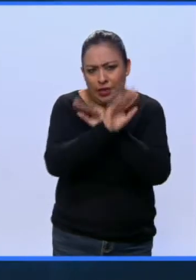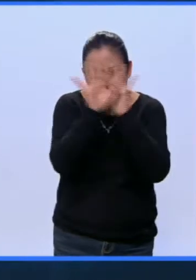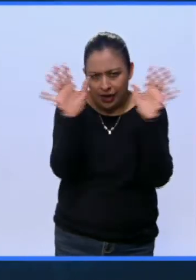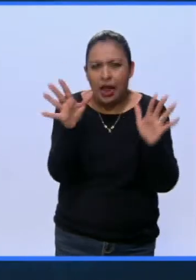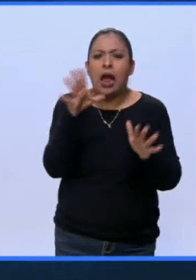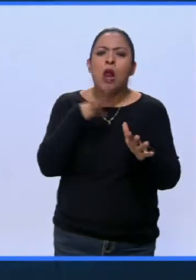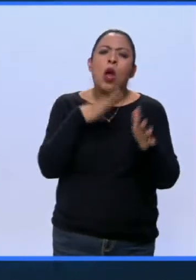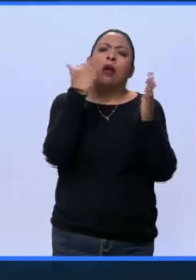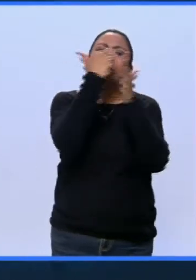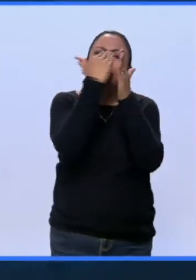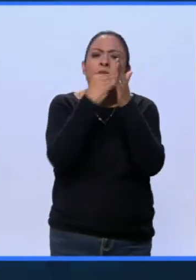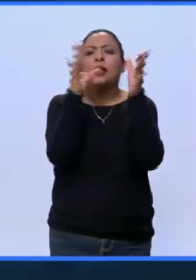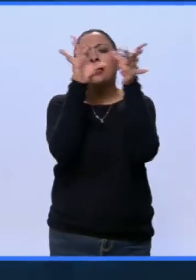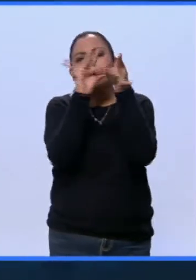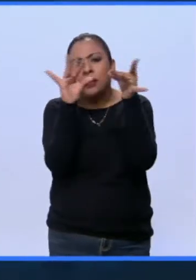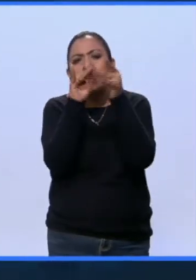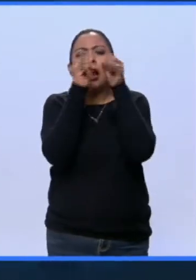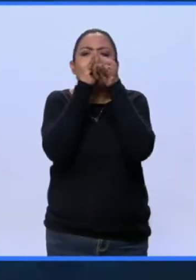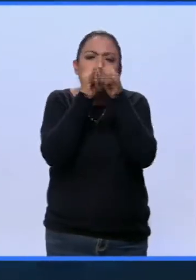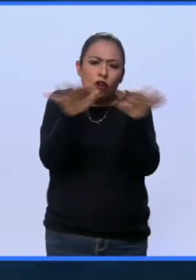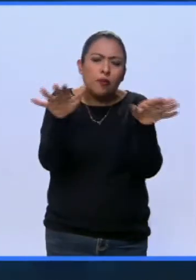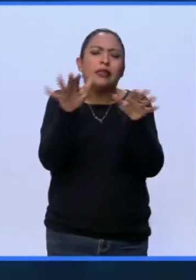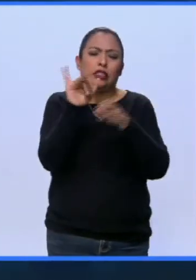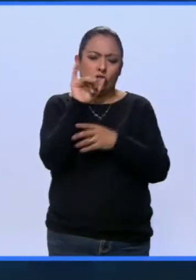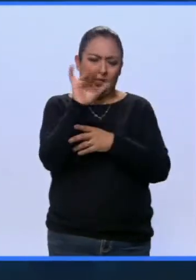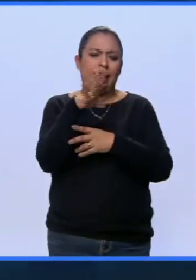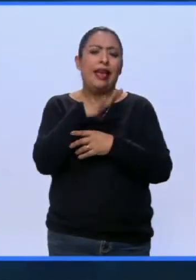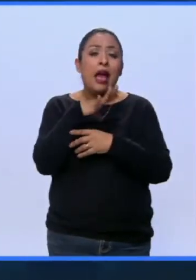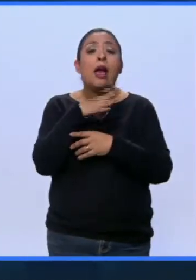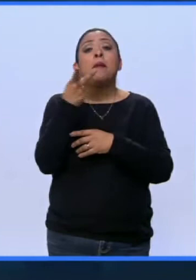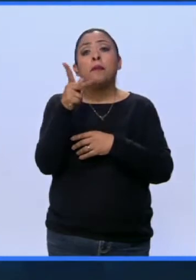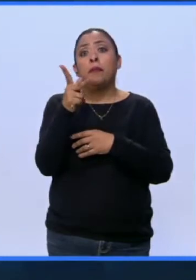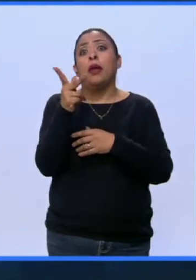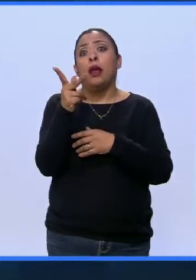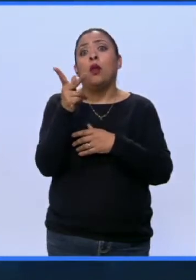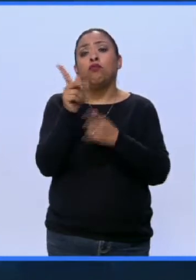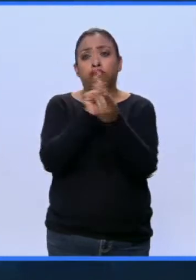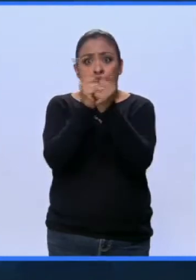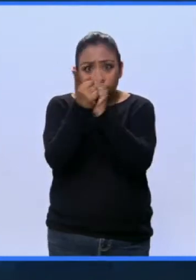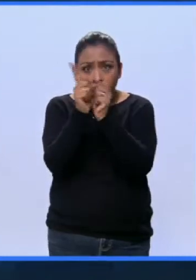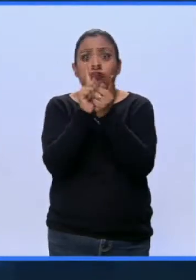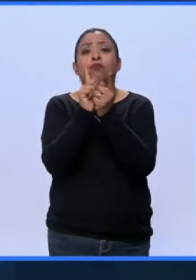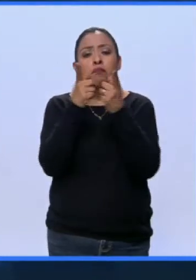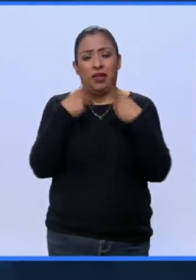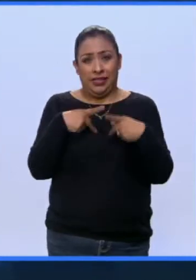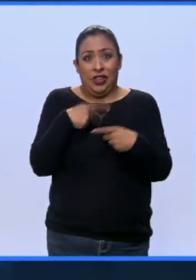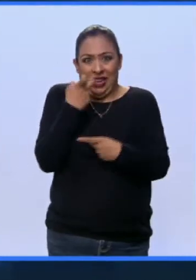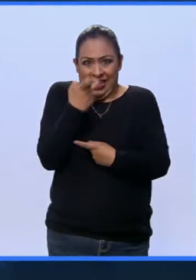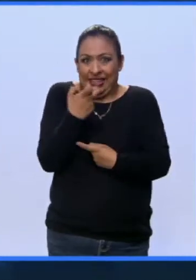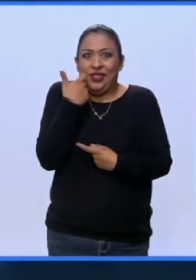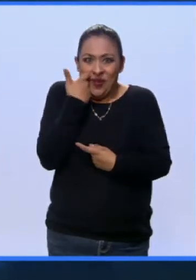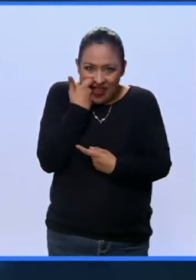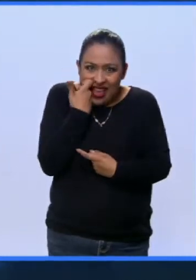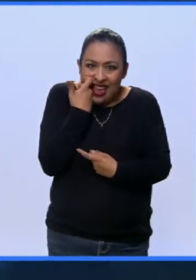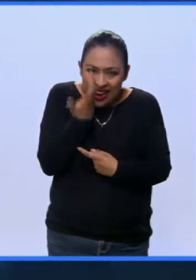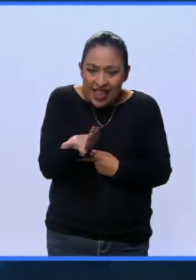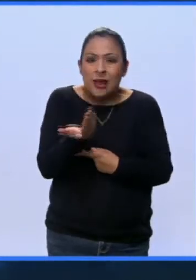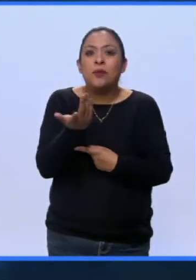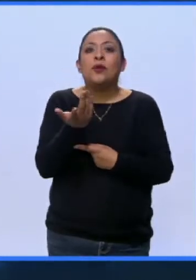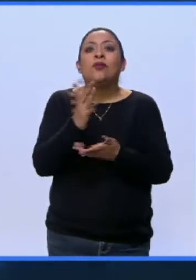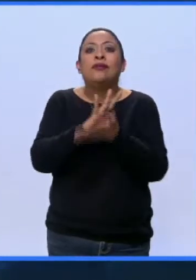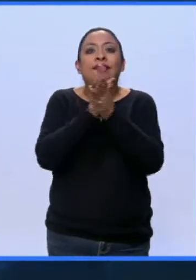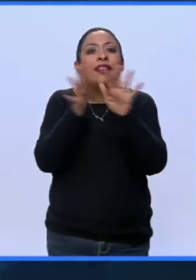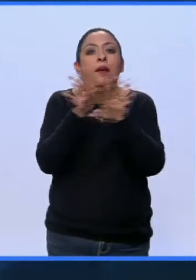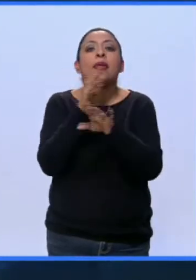datos, estamos haciendo reflexiones y si hay interacción con la gente, por supuesto, bienvenida. Y es justo lo que queremos, que se vuelva